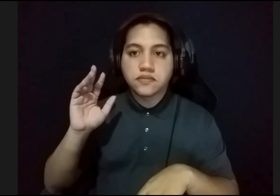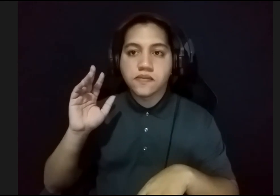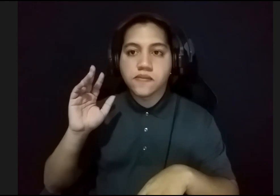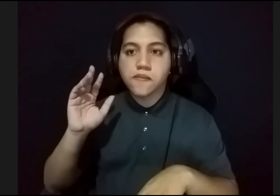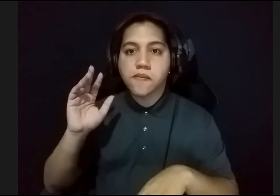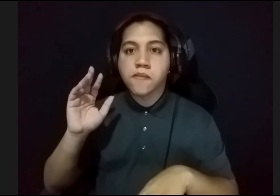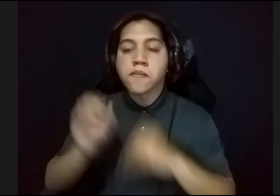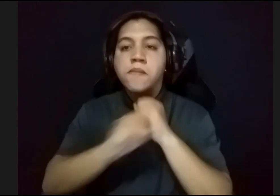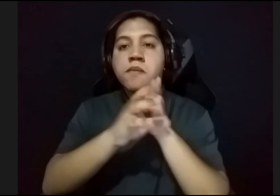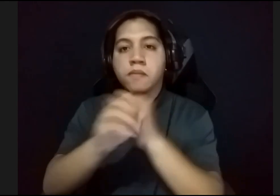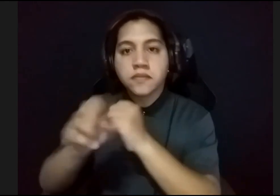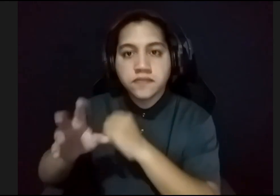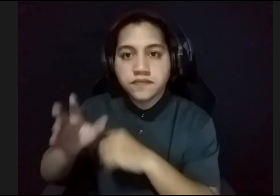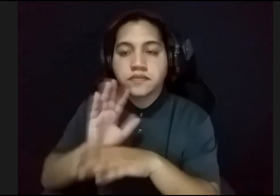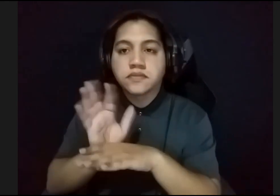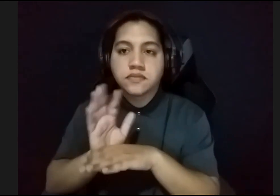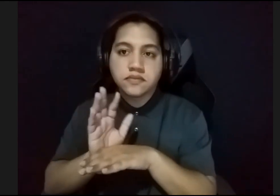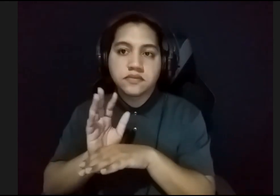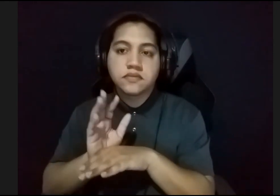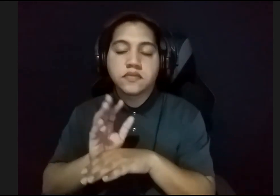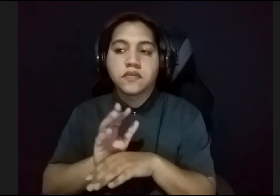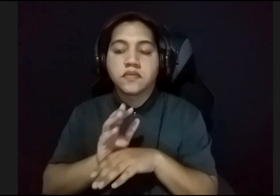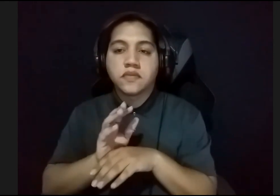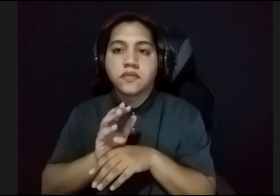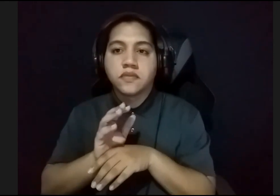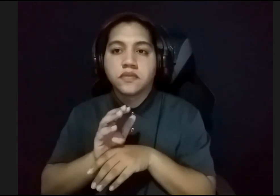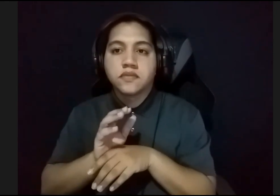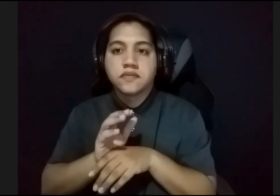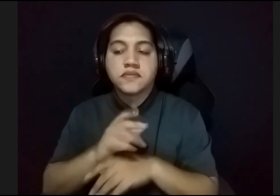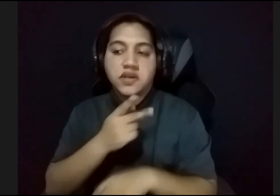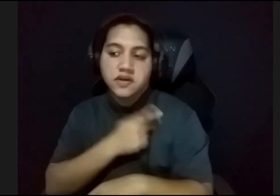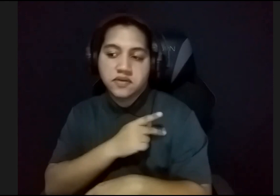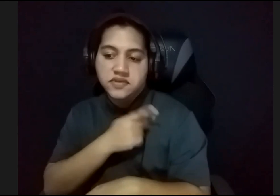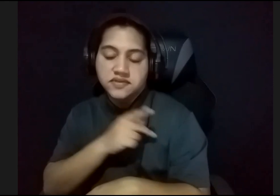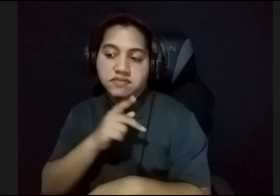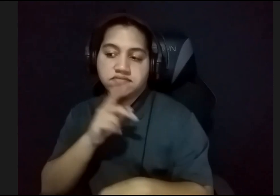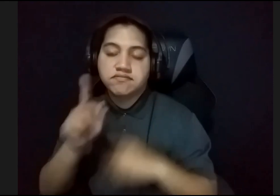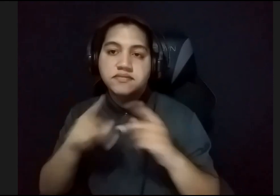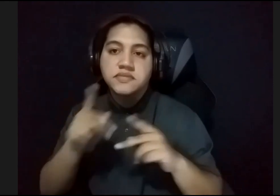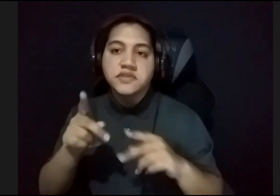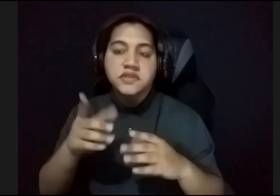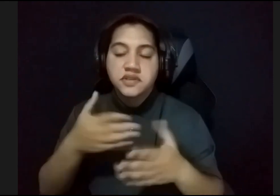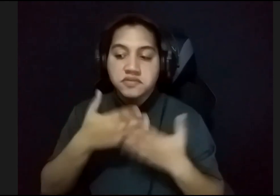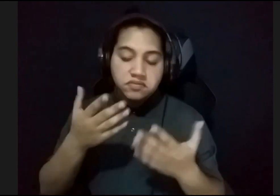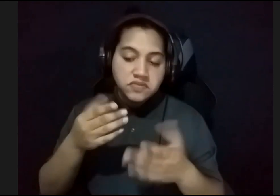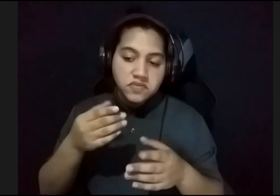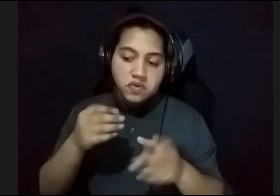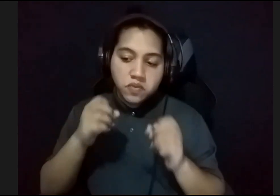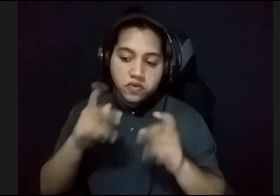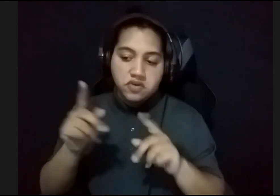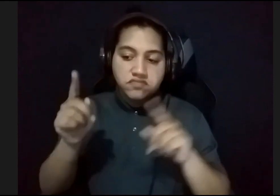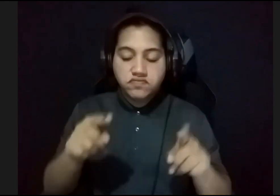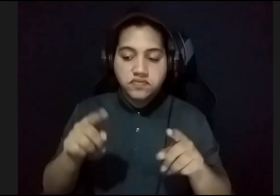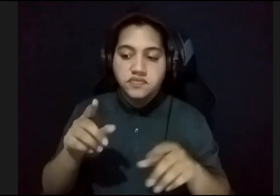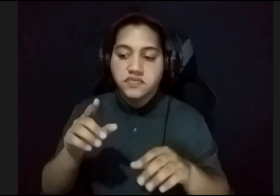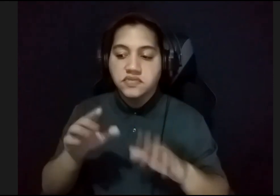promoción de películas, se llevaban las películas a las plazas, para que las personas, porque no tenían la oportunidad de ir a un cine, o una